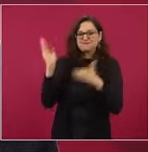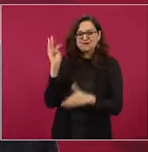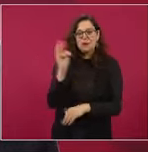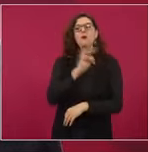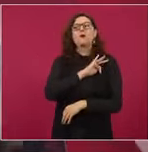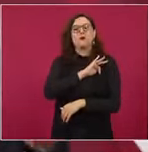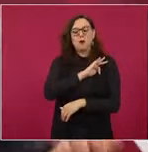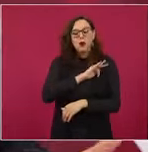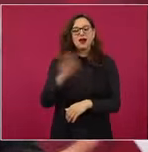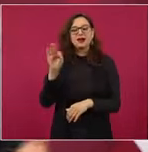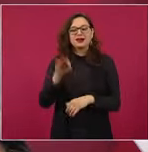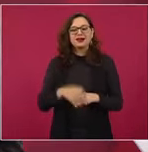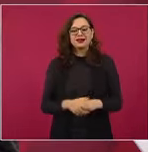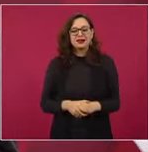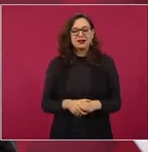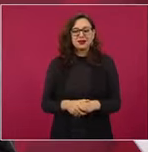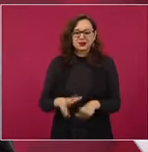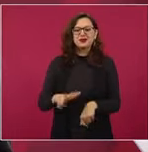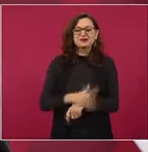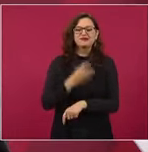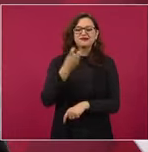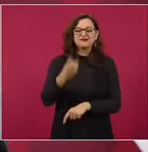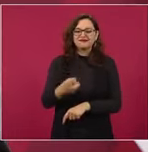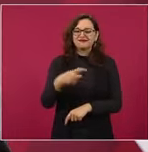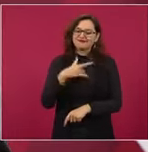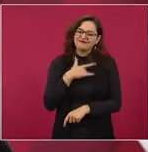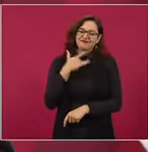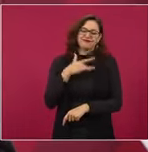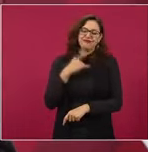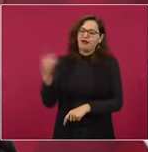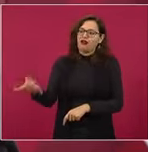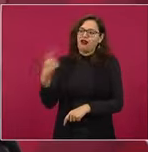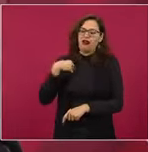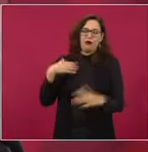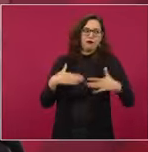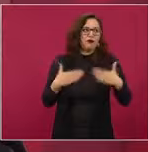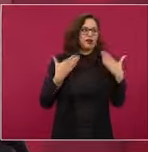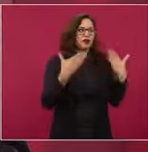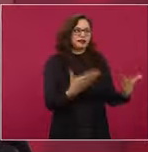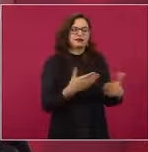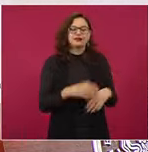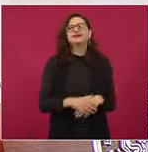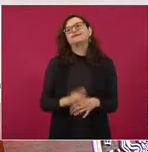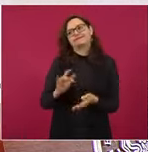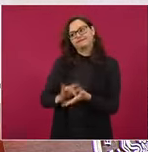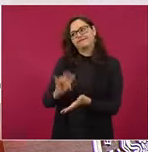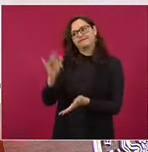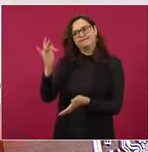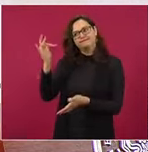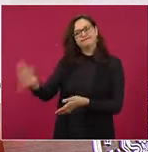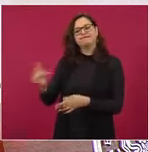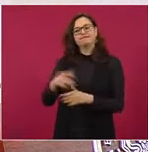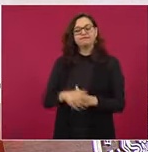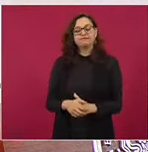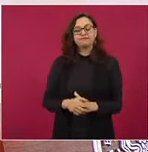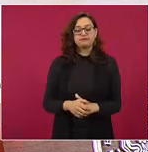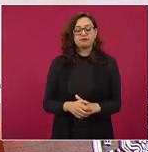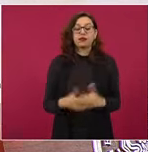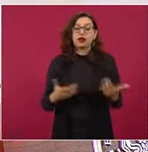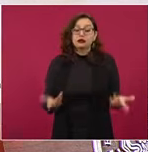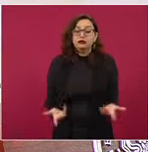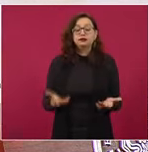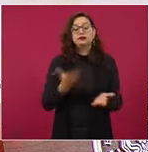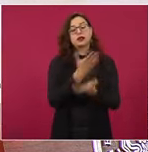Por eso estoy muy agradecido. Y se están haciendo otras obras complementarias.